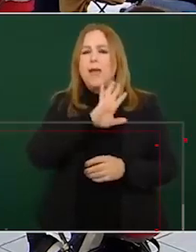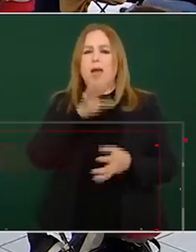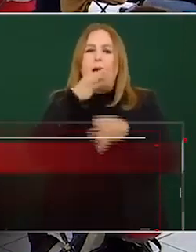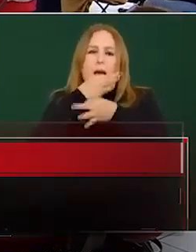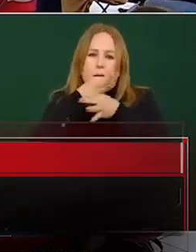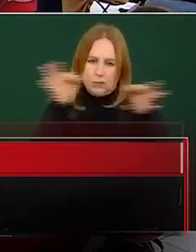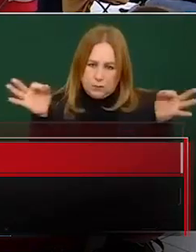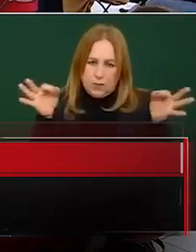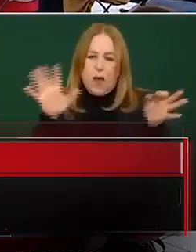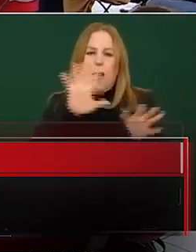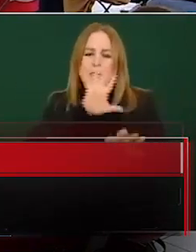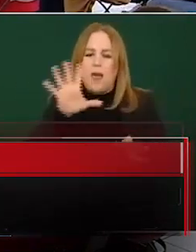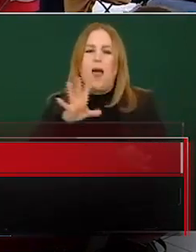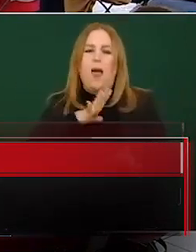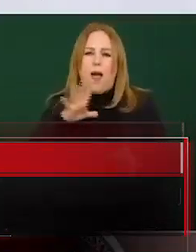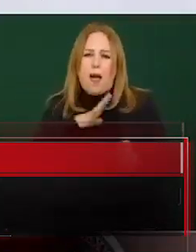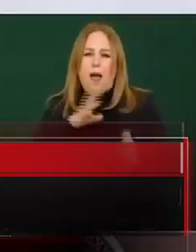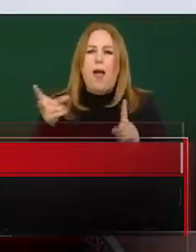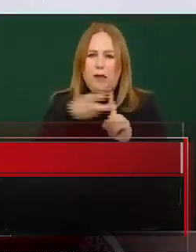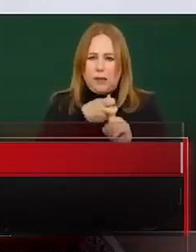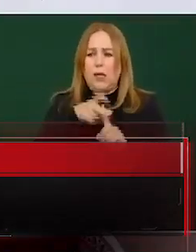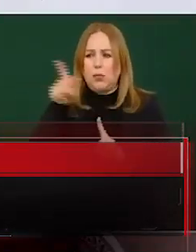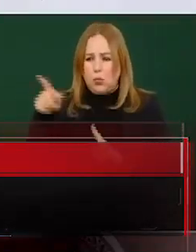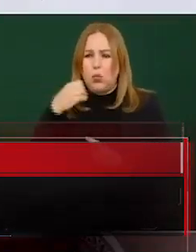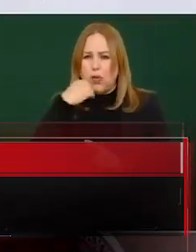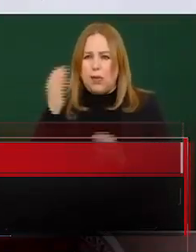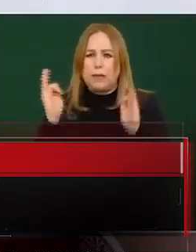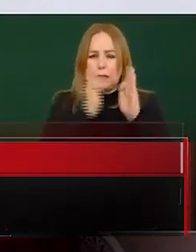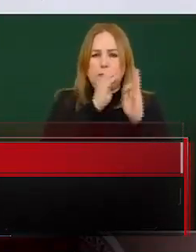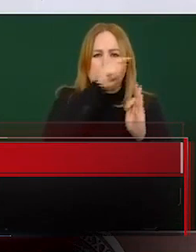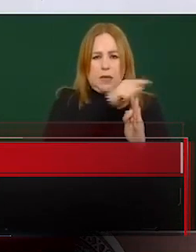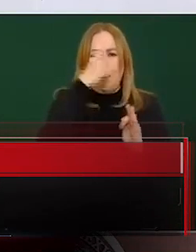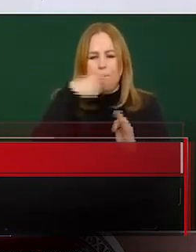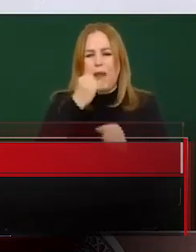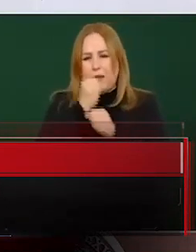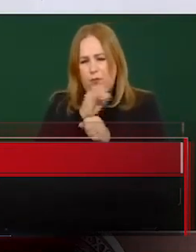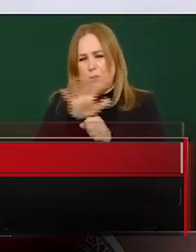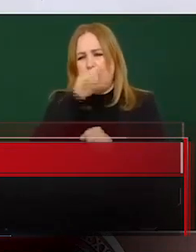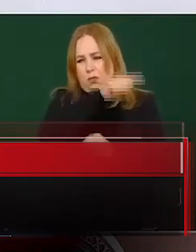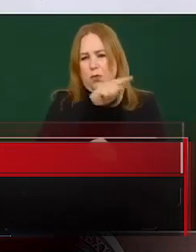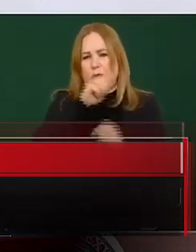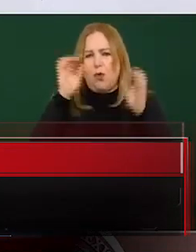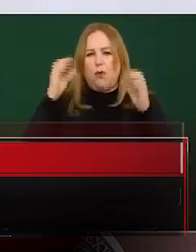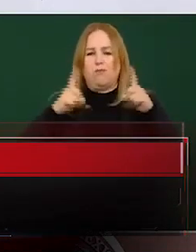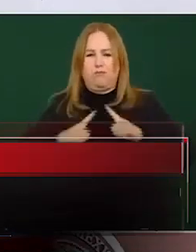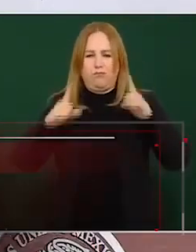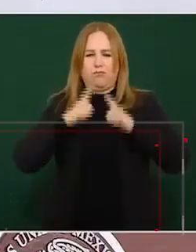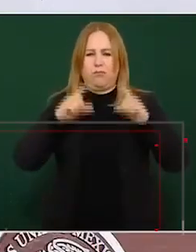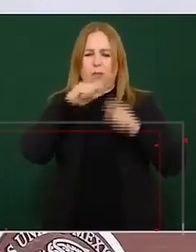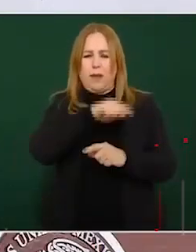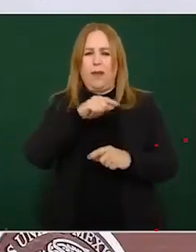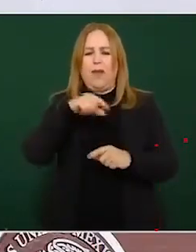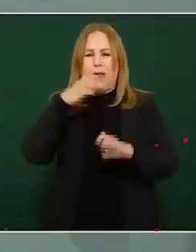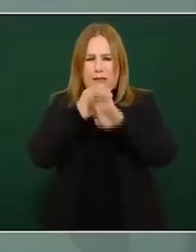Ha habido detenidos, si quieres acercarte a la Fiscalía General del Estado, pero en coordinación con los mandos federales se ha